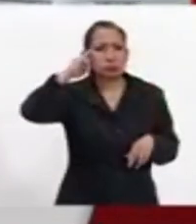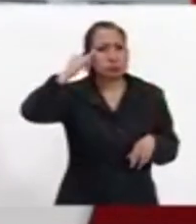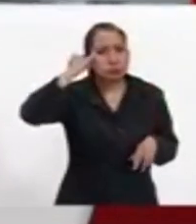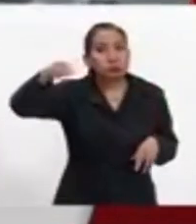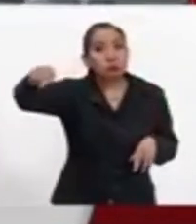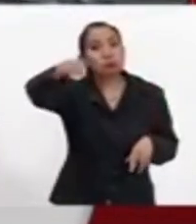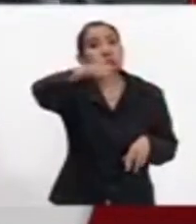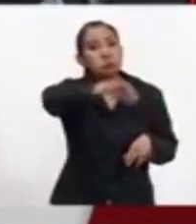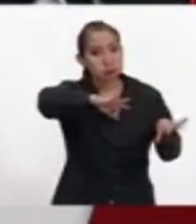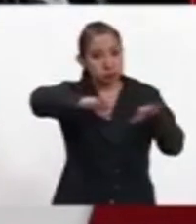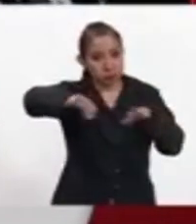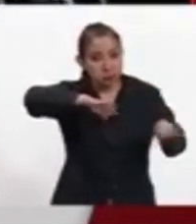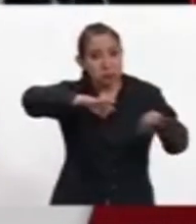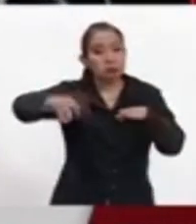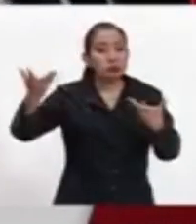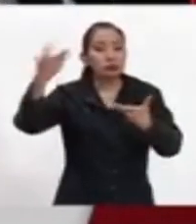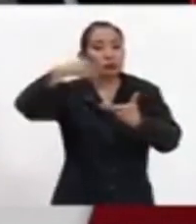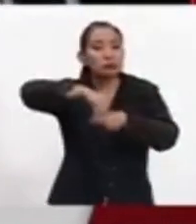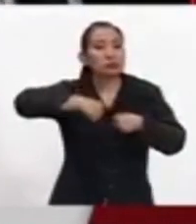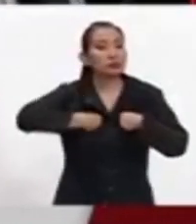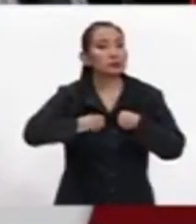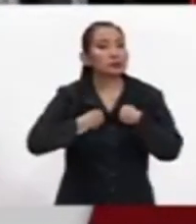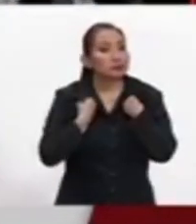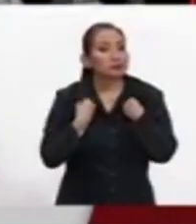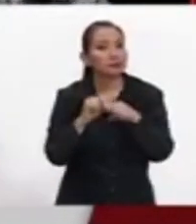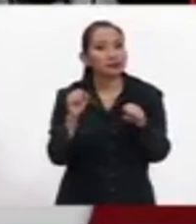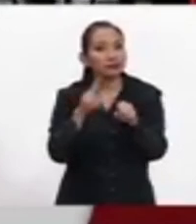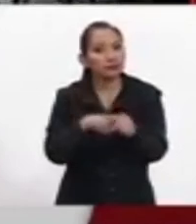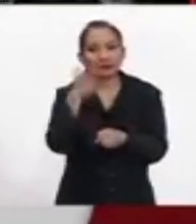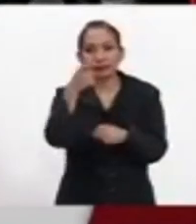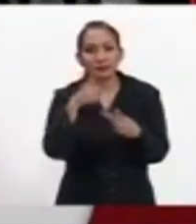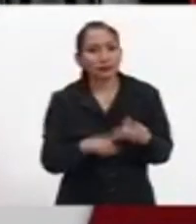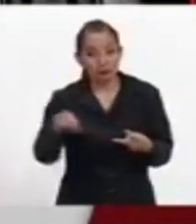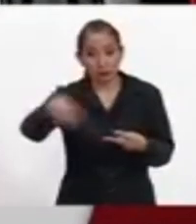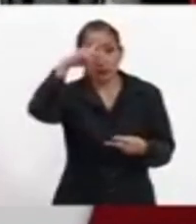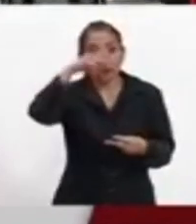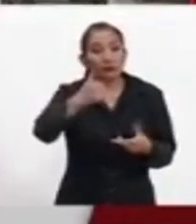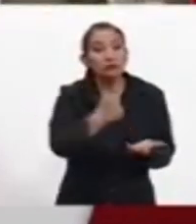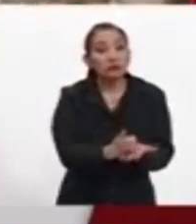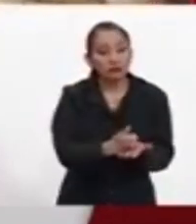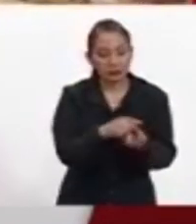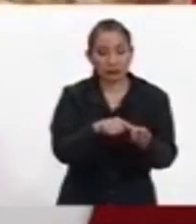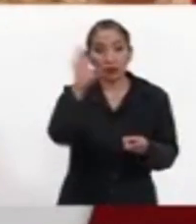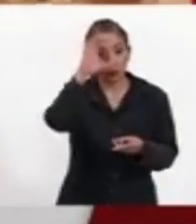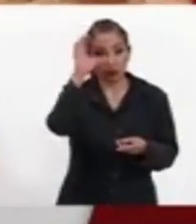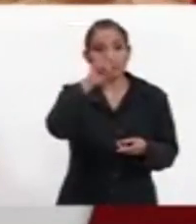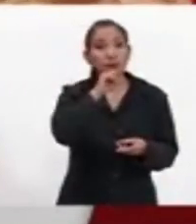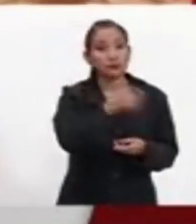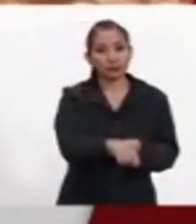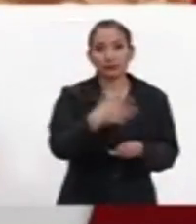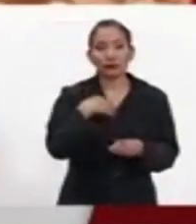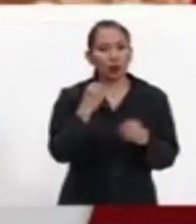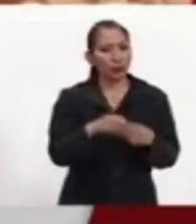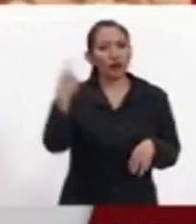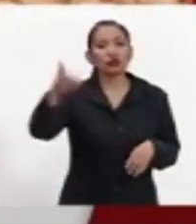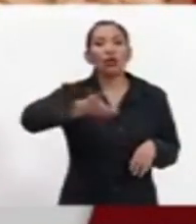que están trabajando incorporados a la vida social, económica del país y también cultural, porque no